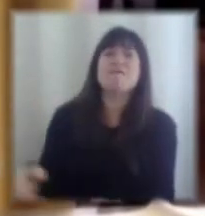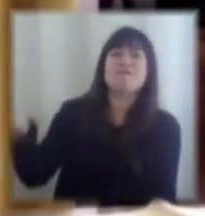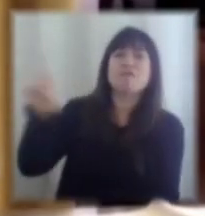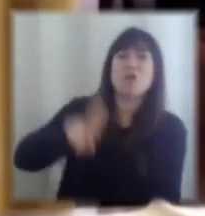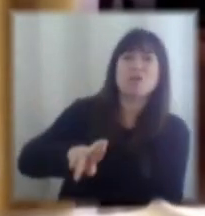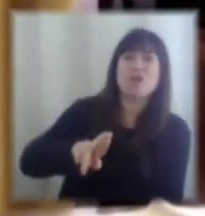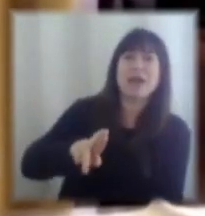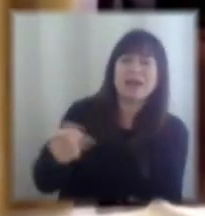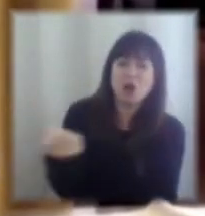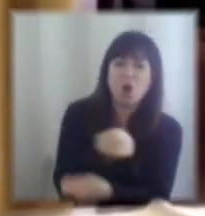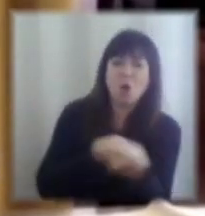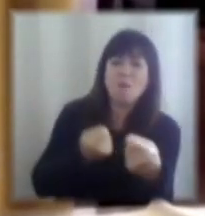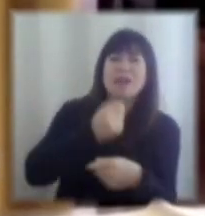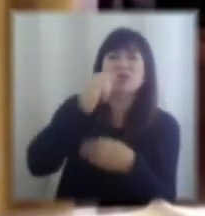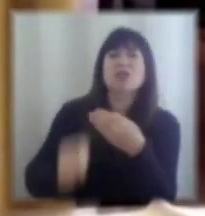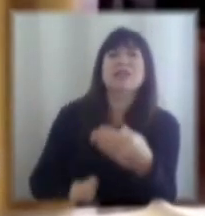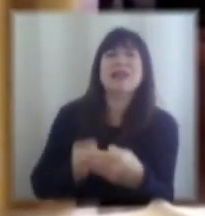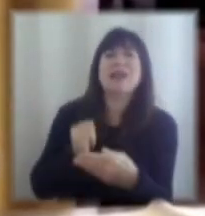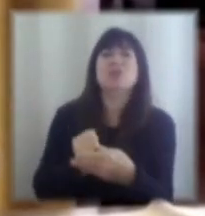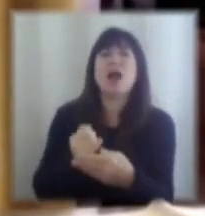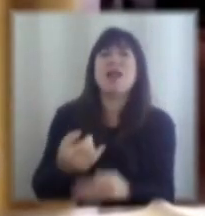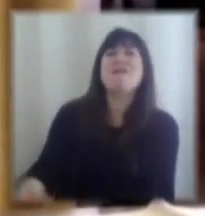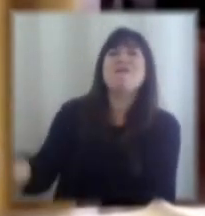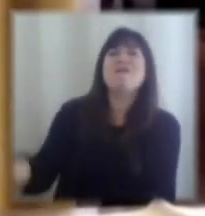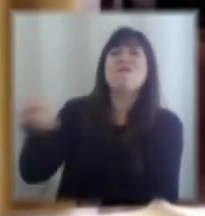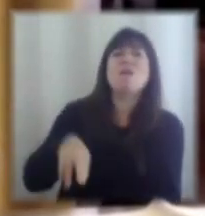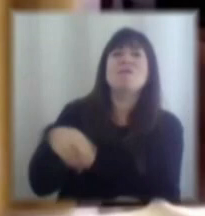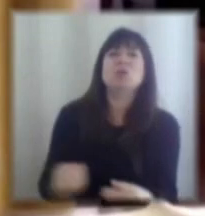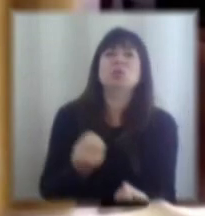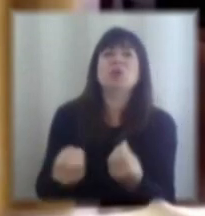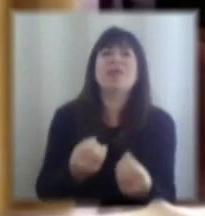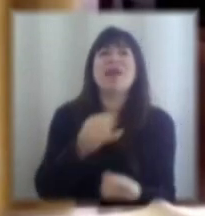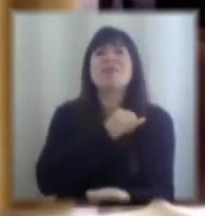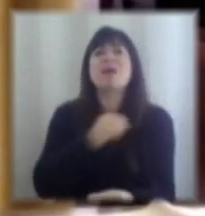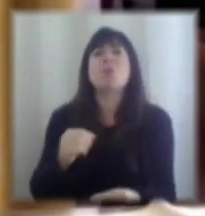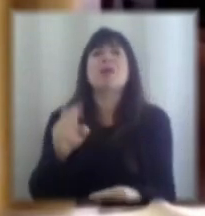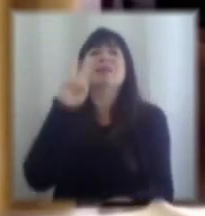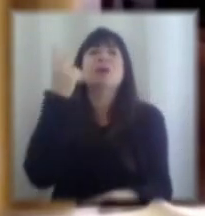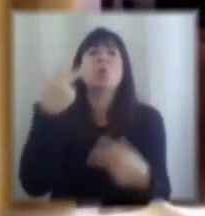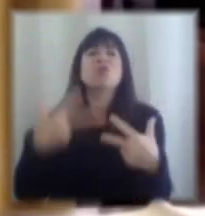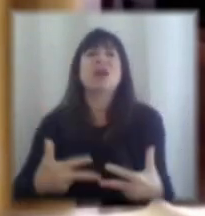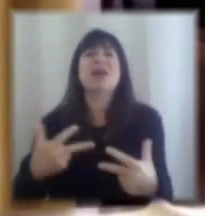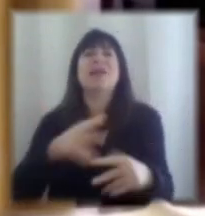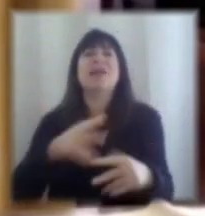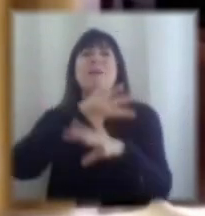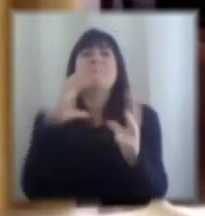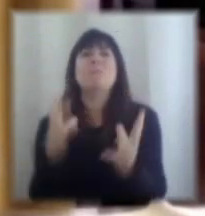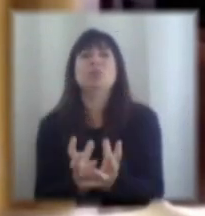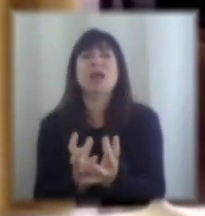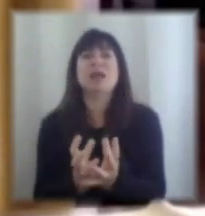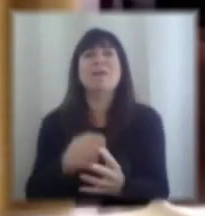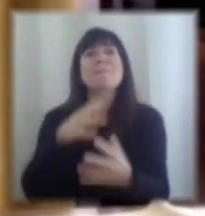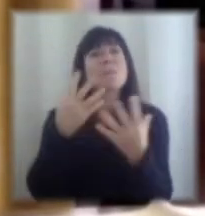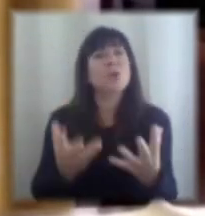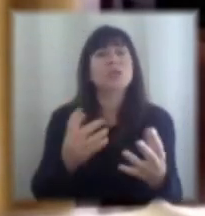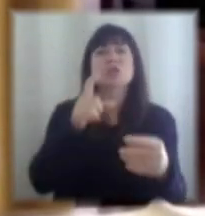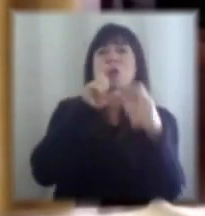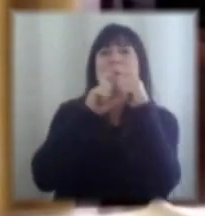comercio internacional, solo vuelve a ocurrir de verdad después de la Segunda Guerra Mundial. Entonces yo creo que ese es un riesgo